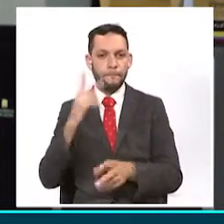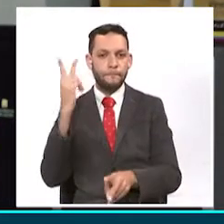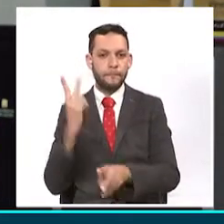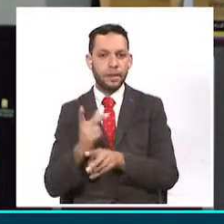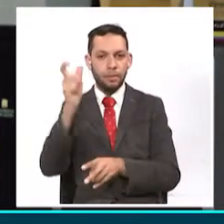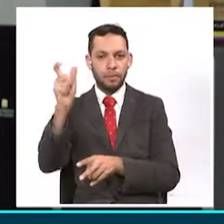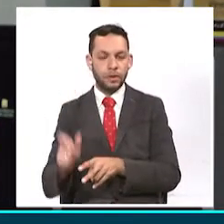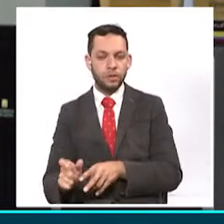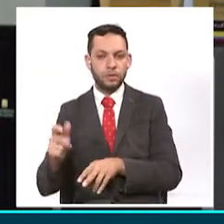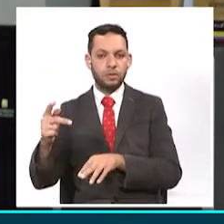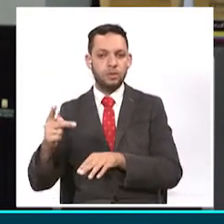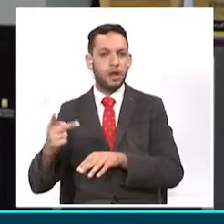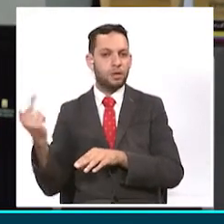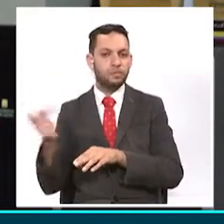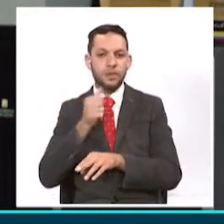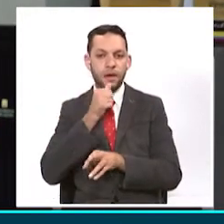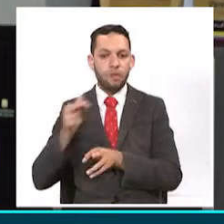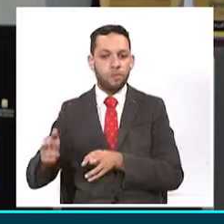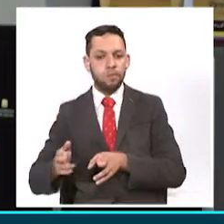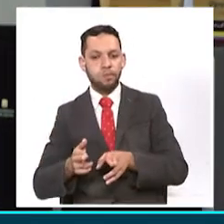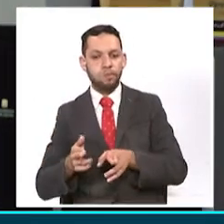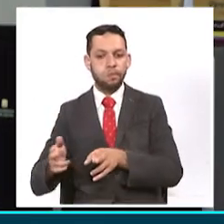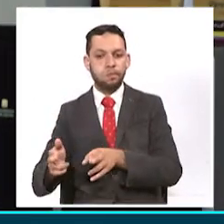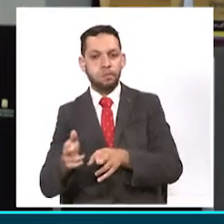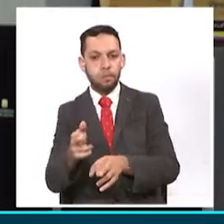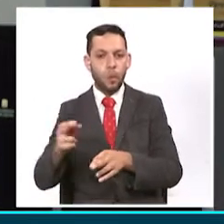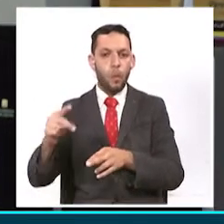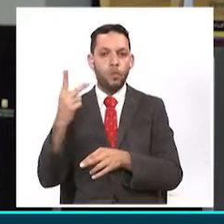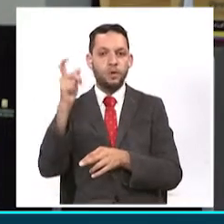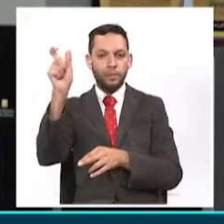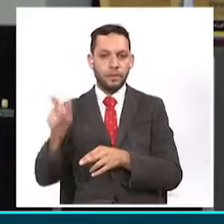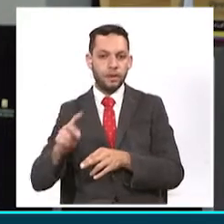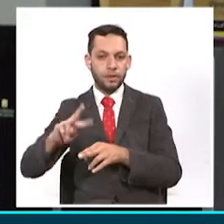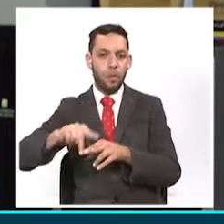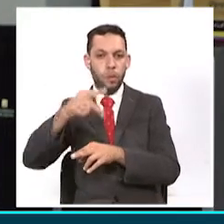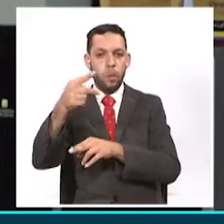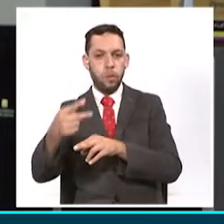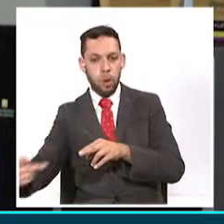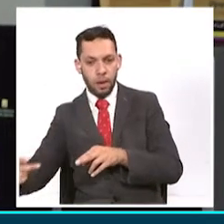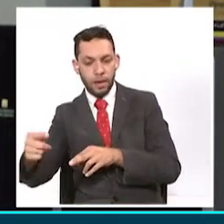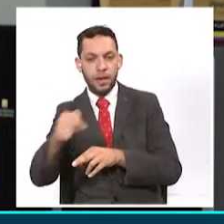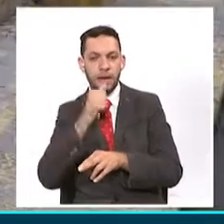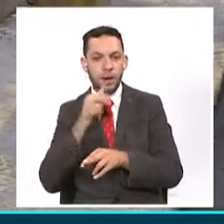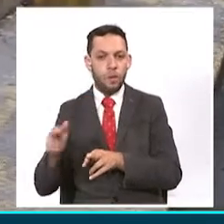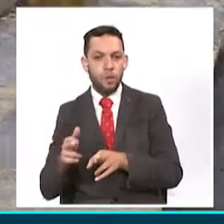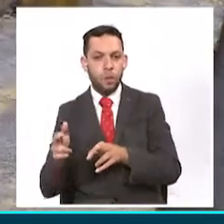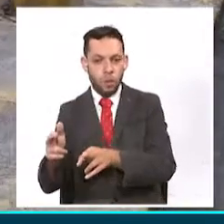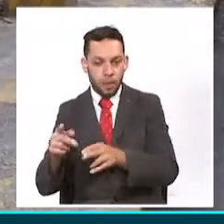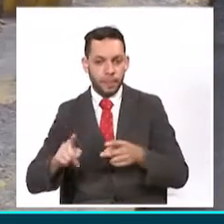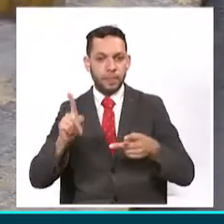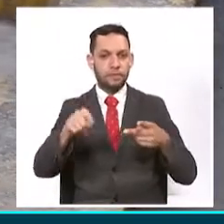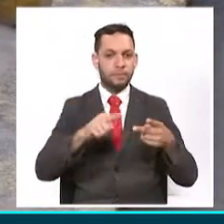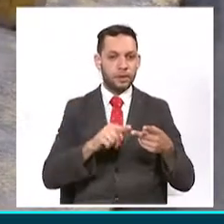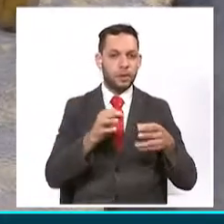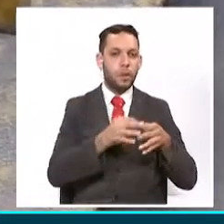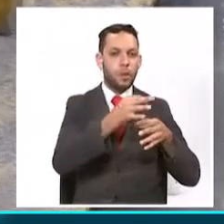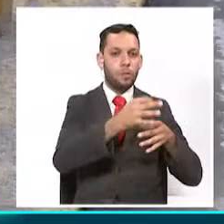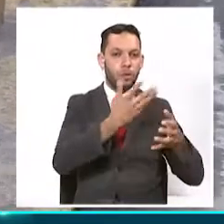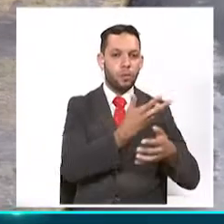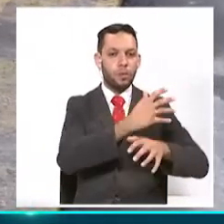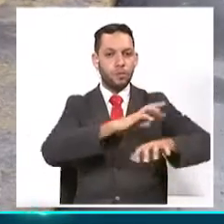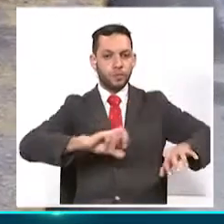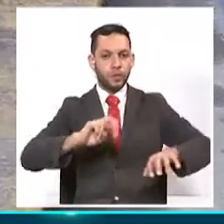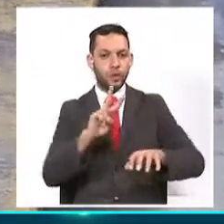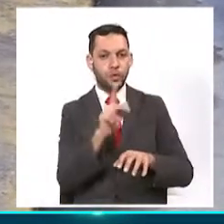han caído a los ríos. Por ejemplo, en los chorros de Don Lolo cayó una persona, la cual se recuperó. En el municipio de Huática cayó al río Huático dos